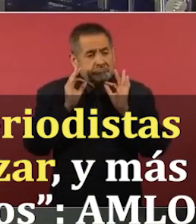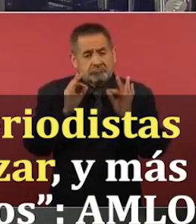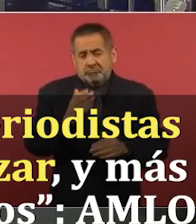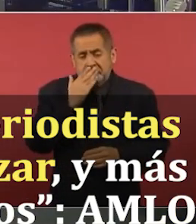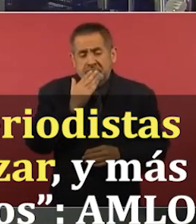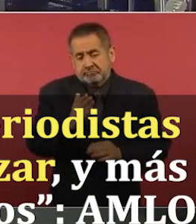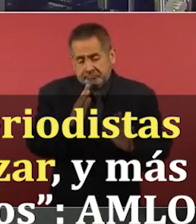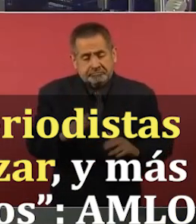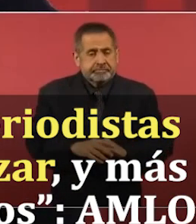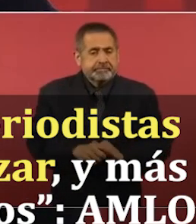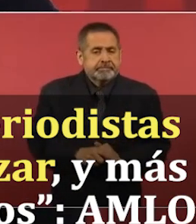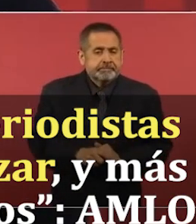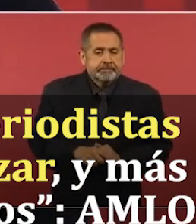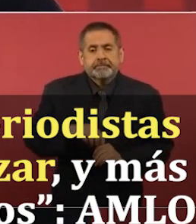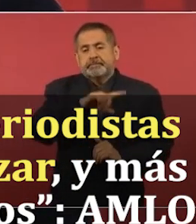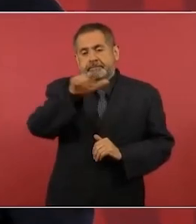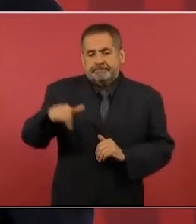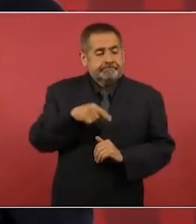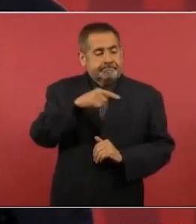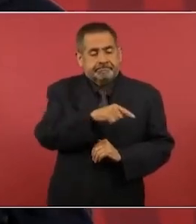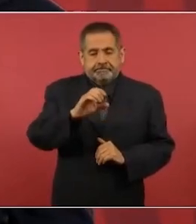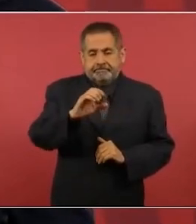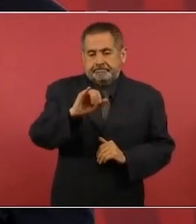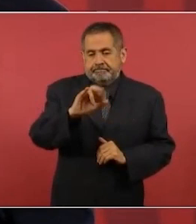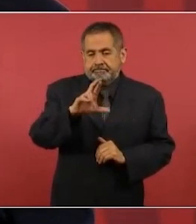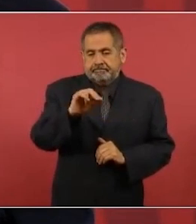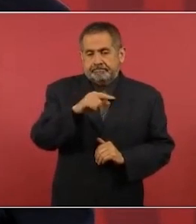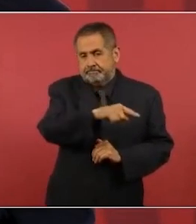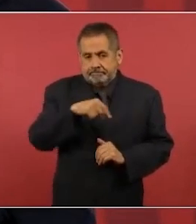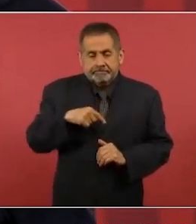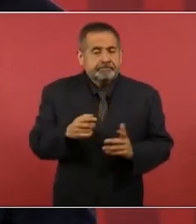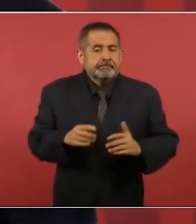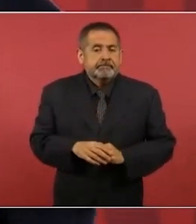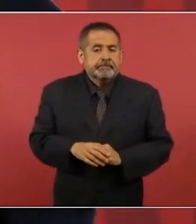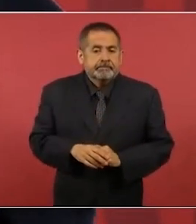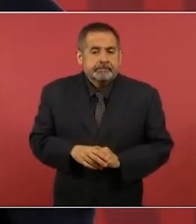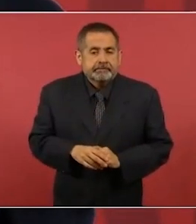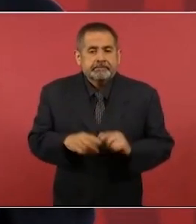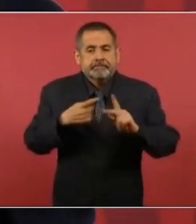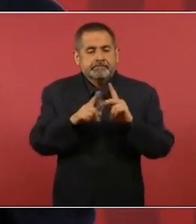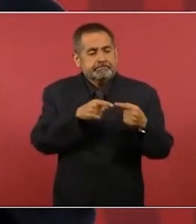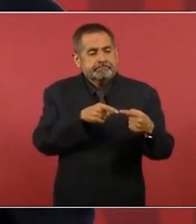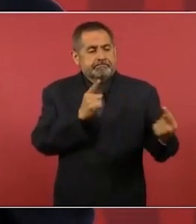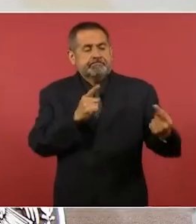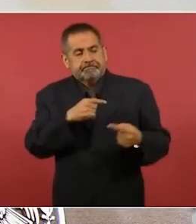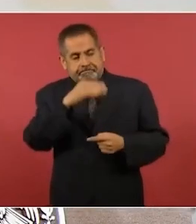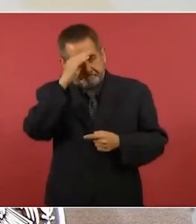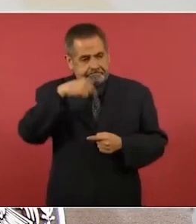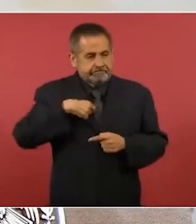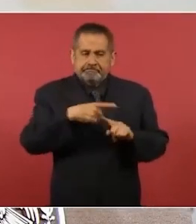Luego con Ciro empezamos a tener diferencias,